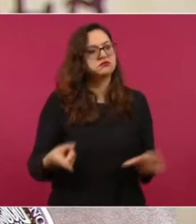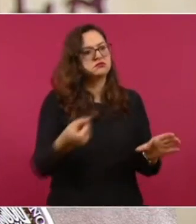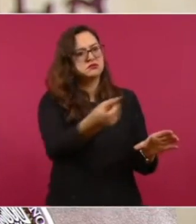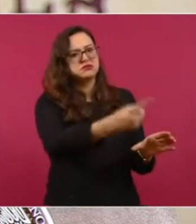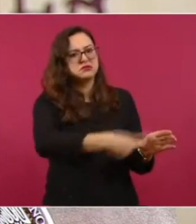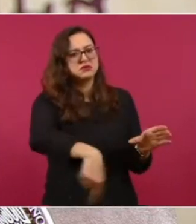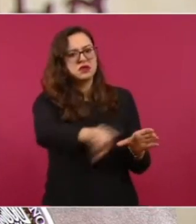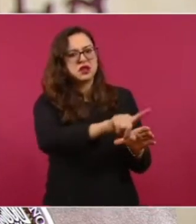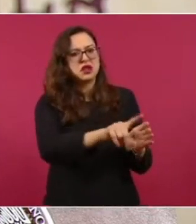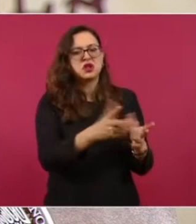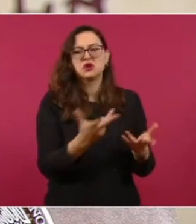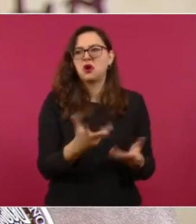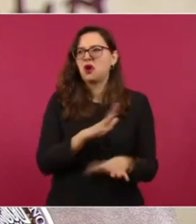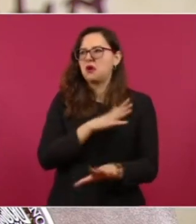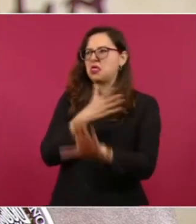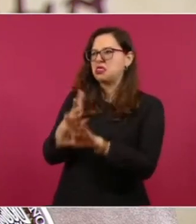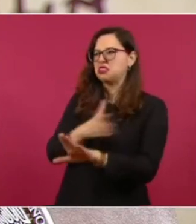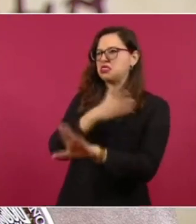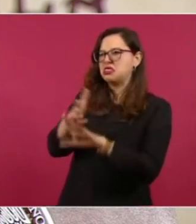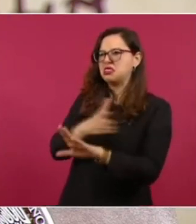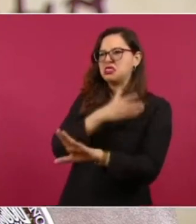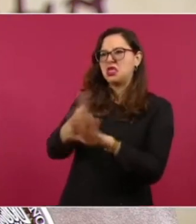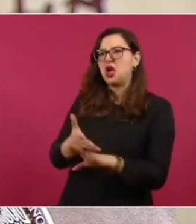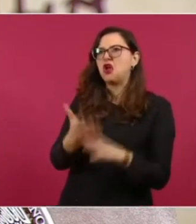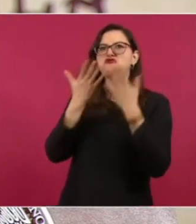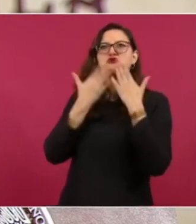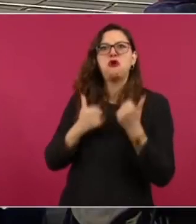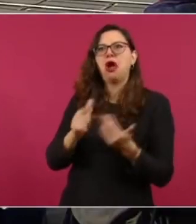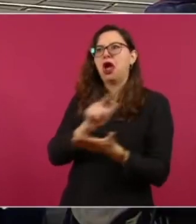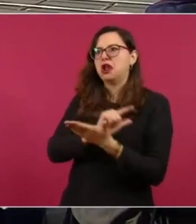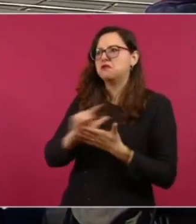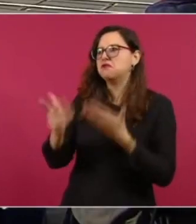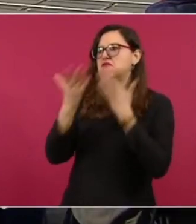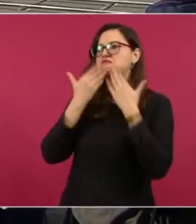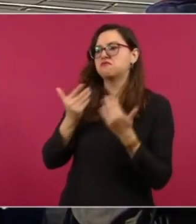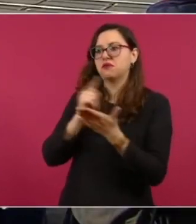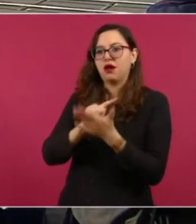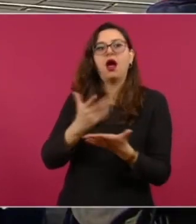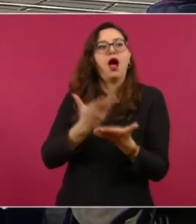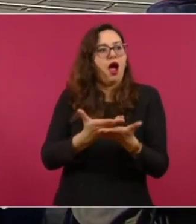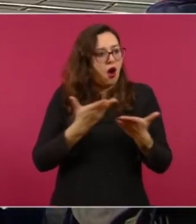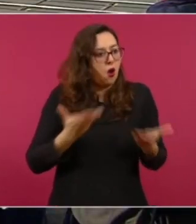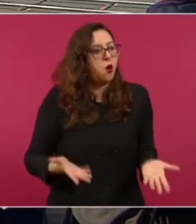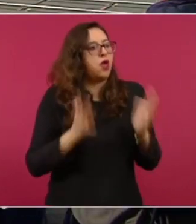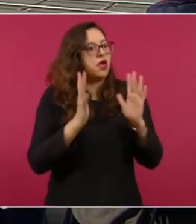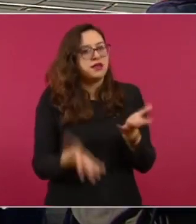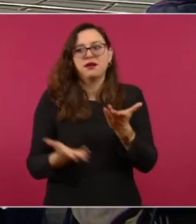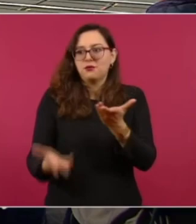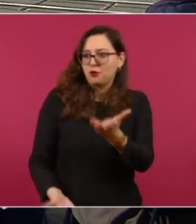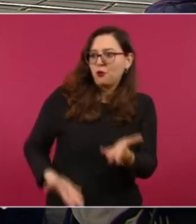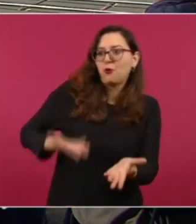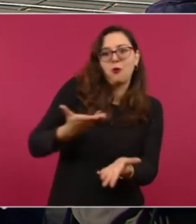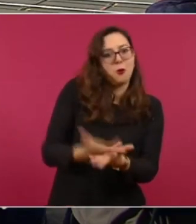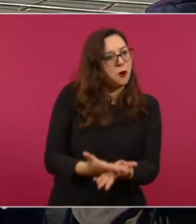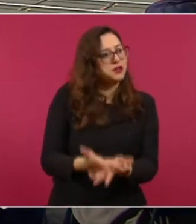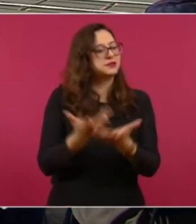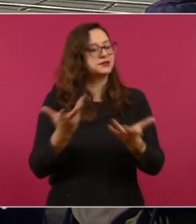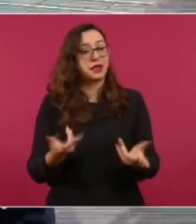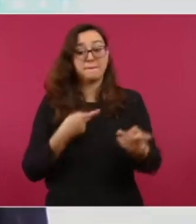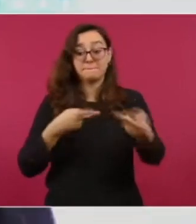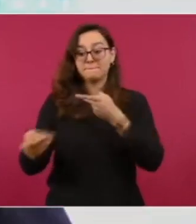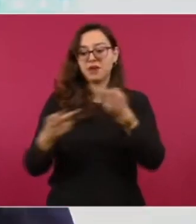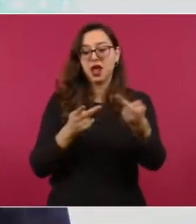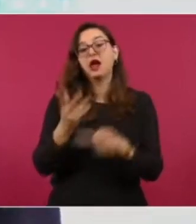supuesto que sin fundamento Estados Unidos y Canadá participarán en el plan sonora el cual no tiene precedentes